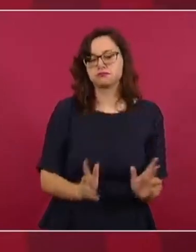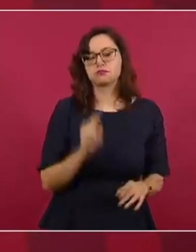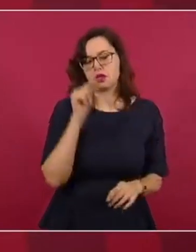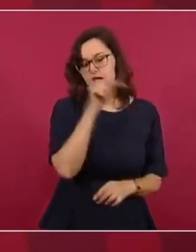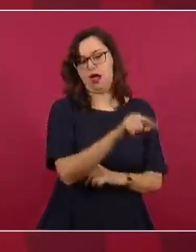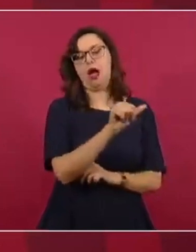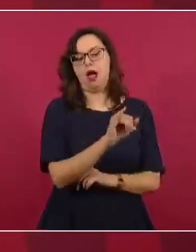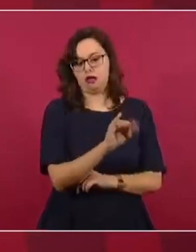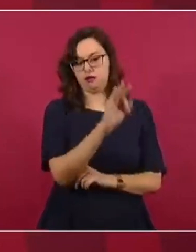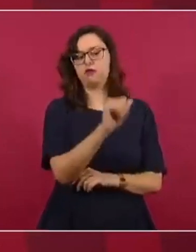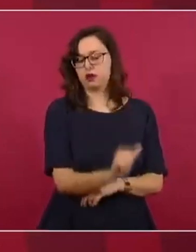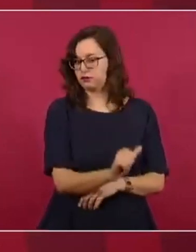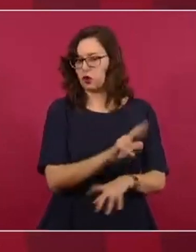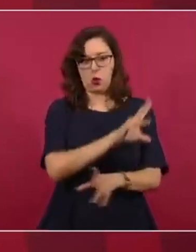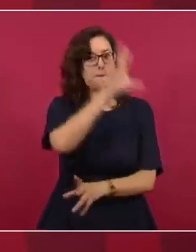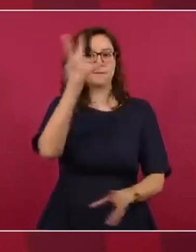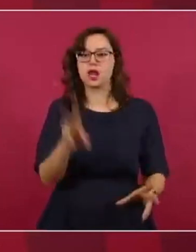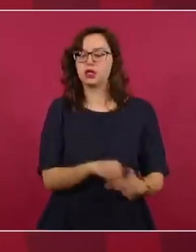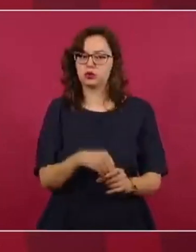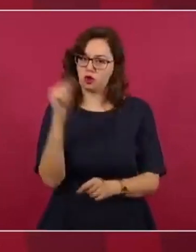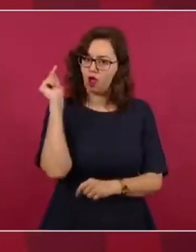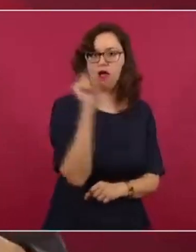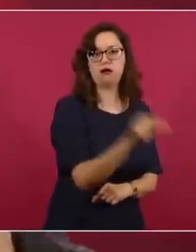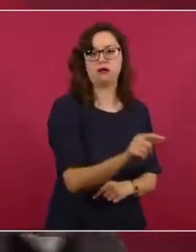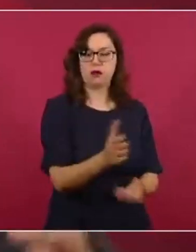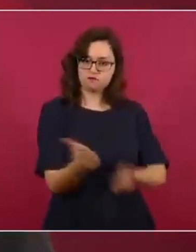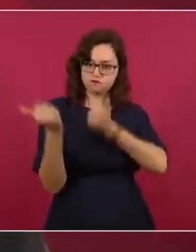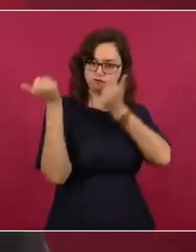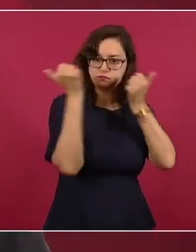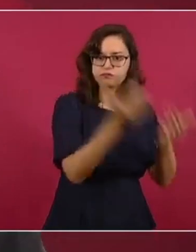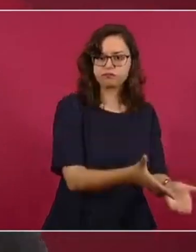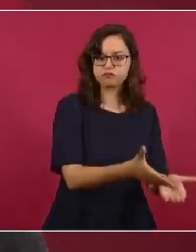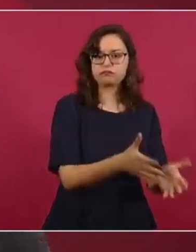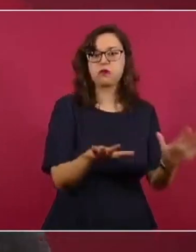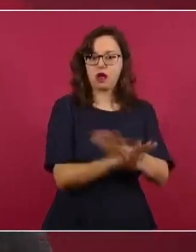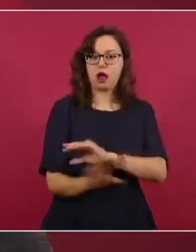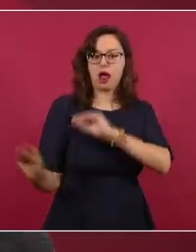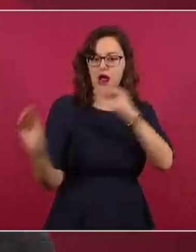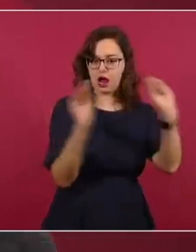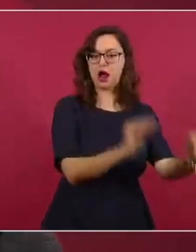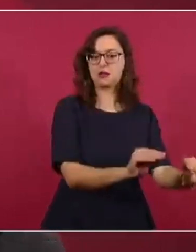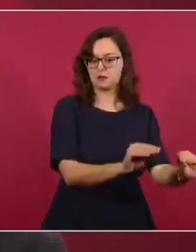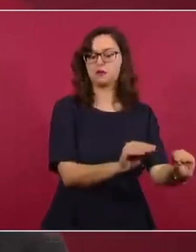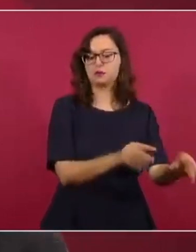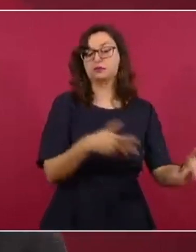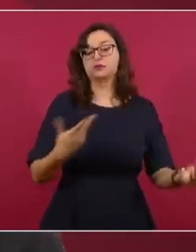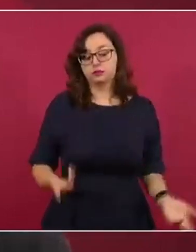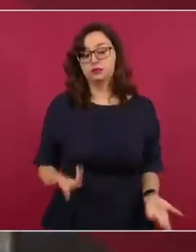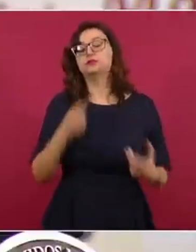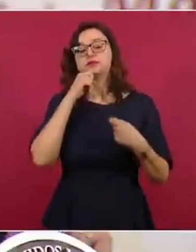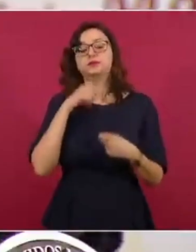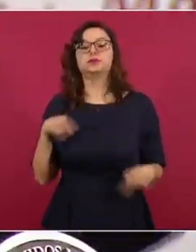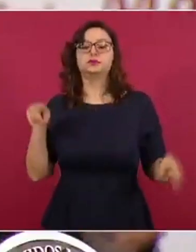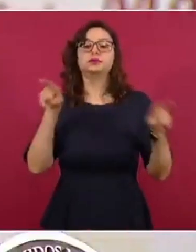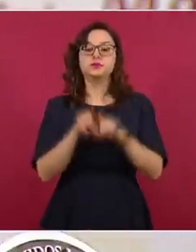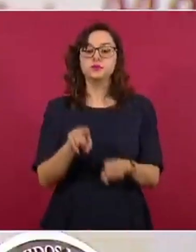Ángeles. Las aerolíneas ofrecieron y lo darán a conocer ya detalle en las próximas semanas que van a